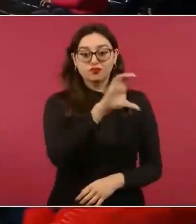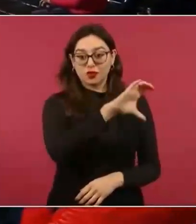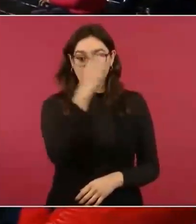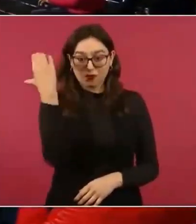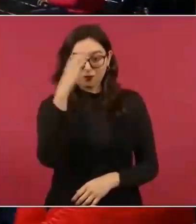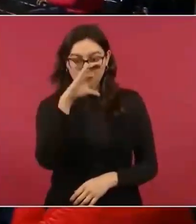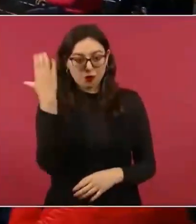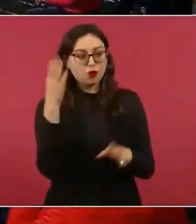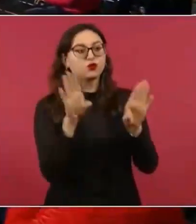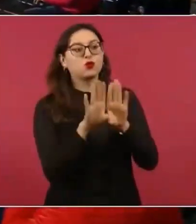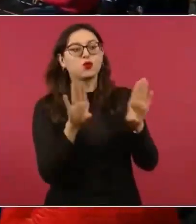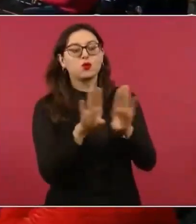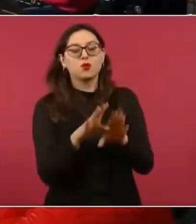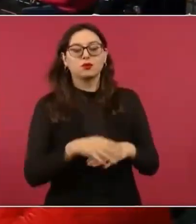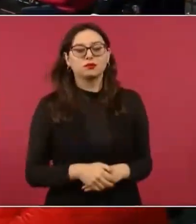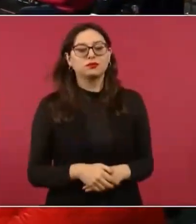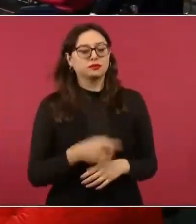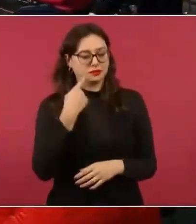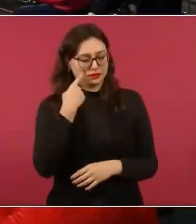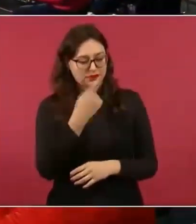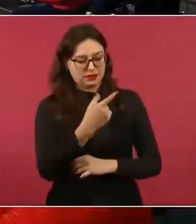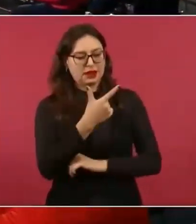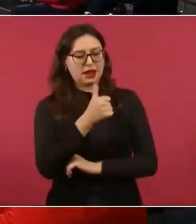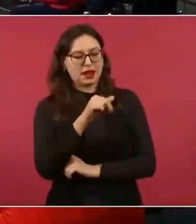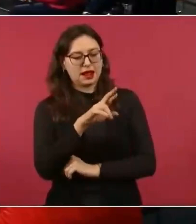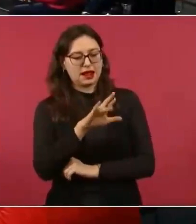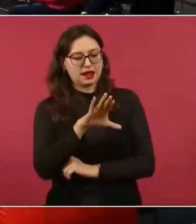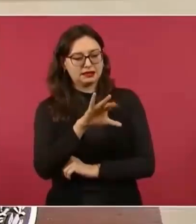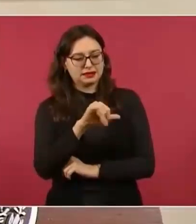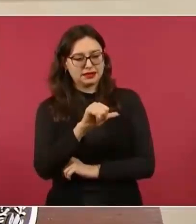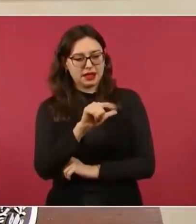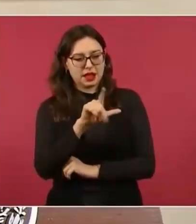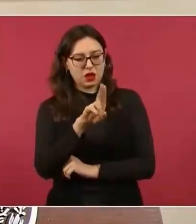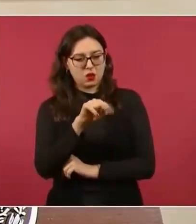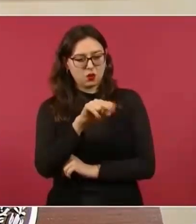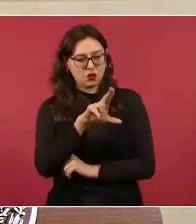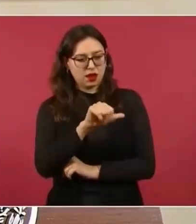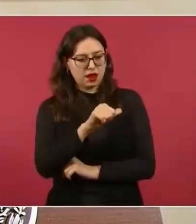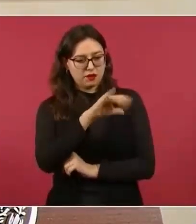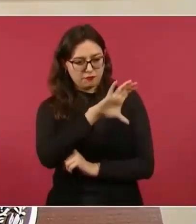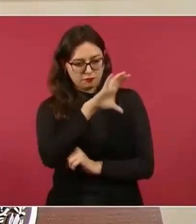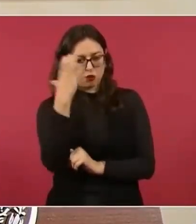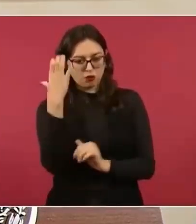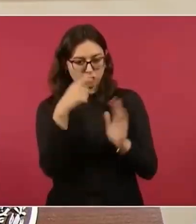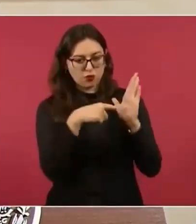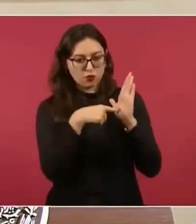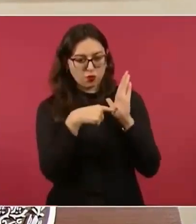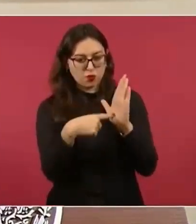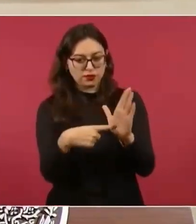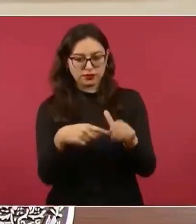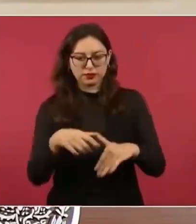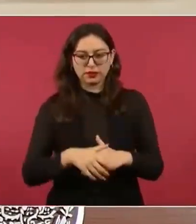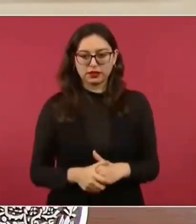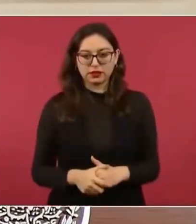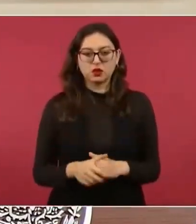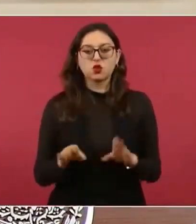Ponga una foto de García Luna, su